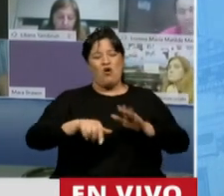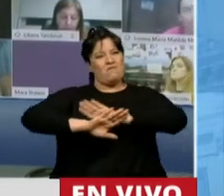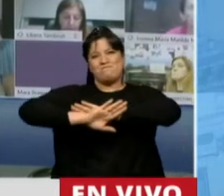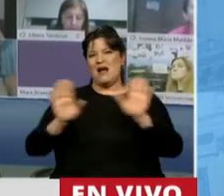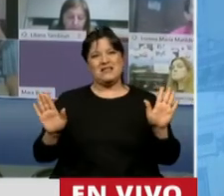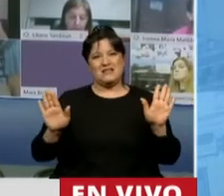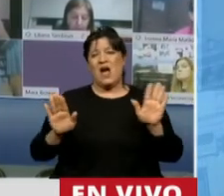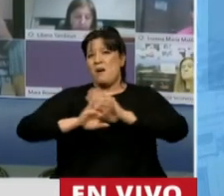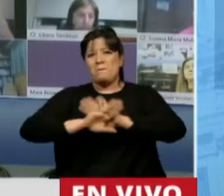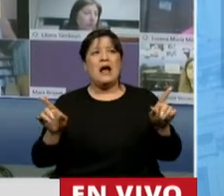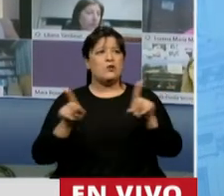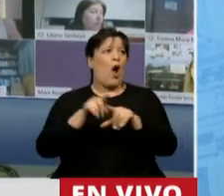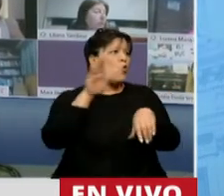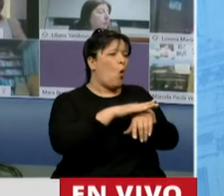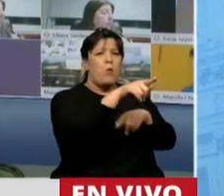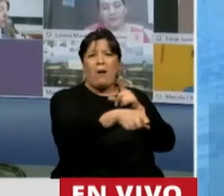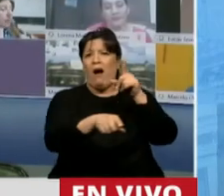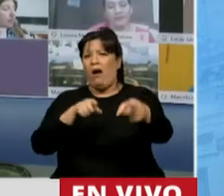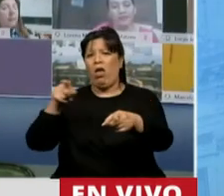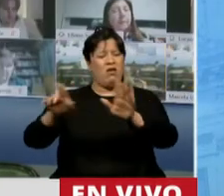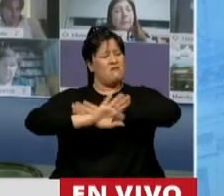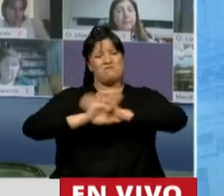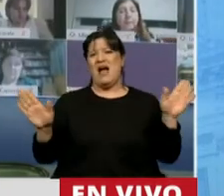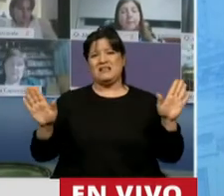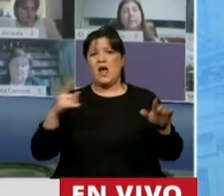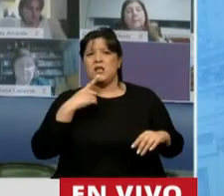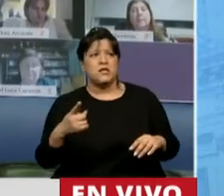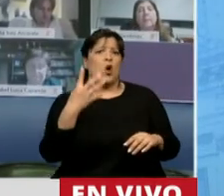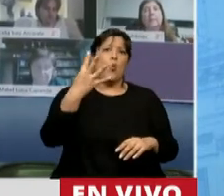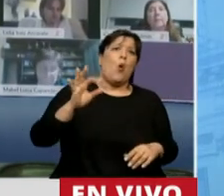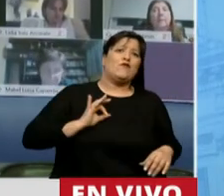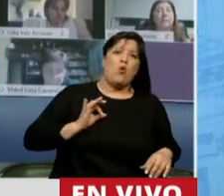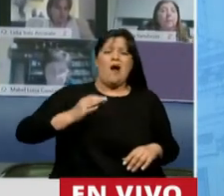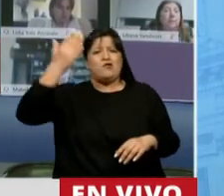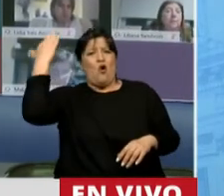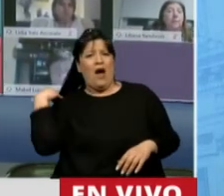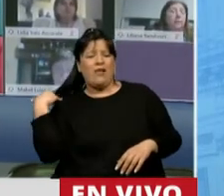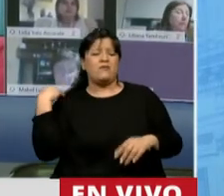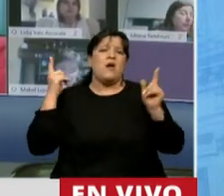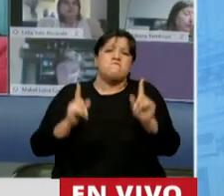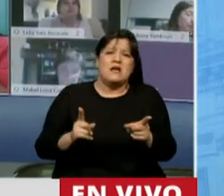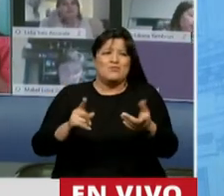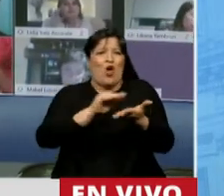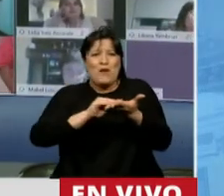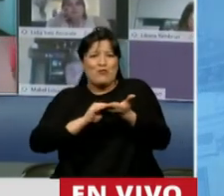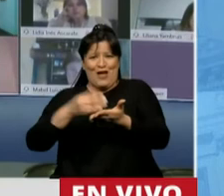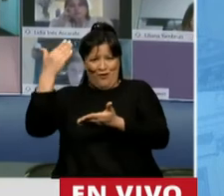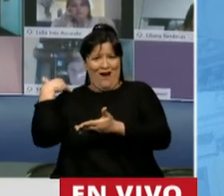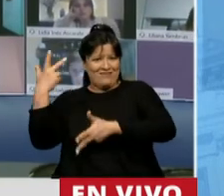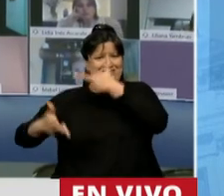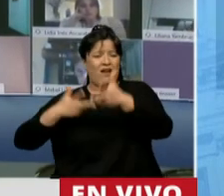basta de estar echando culpas, basta de estar diciendo que estos cuatro años, como hicieron diputados preopinantes,